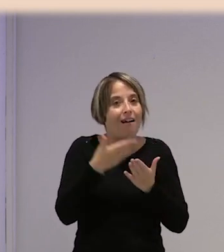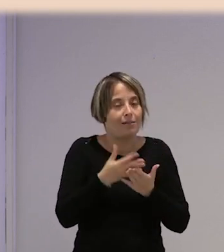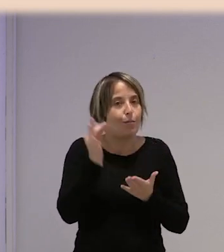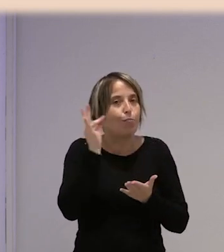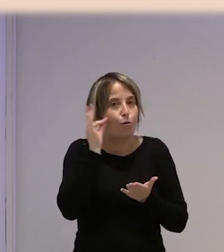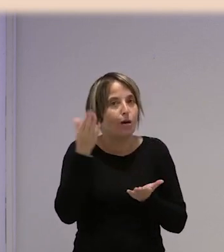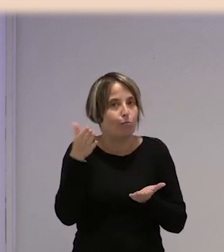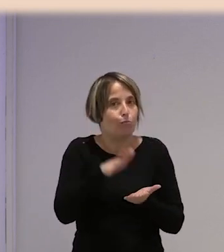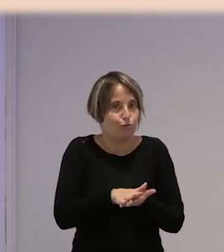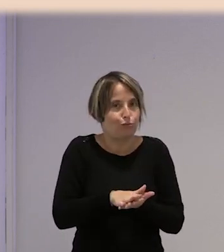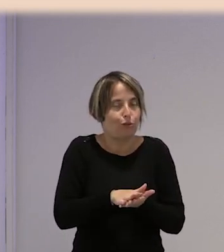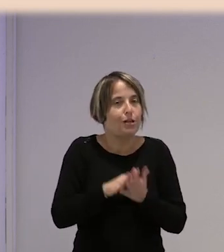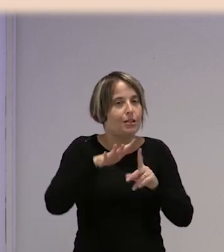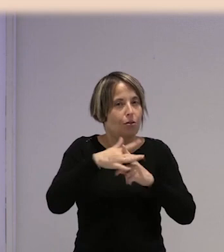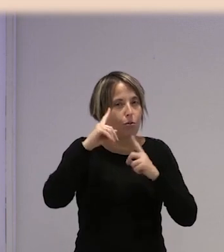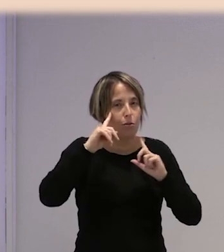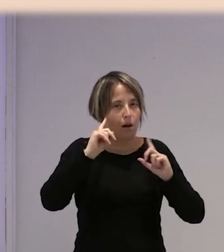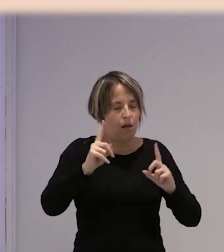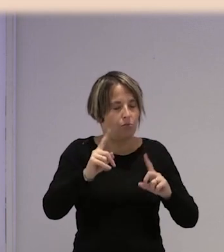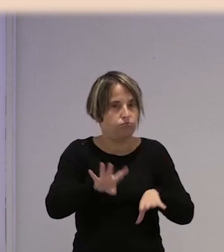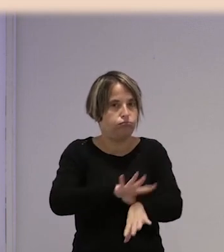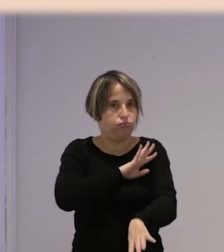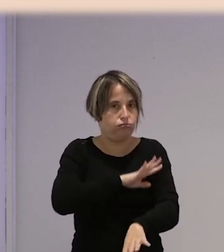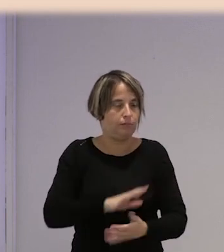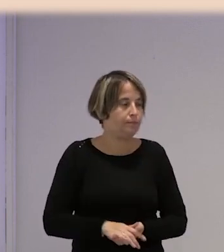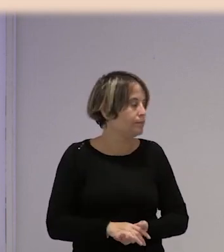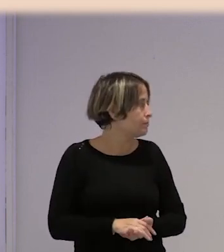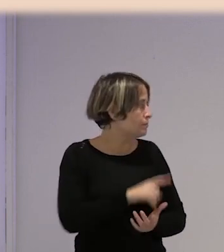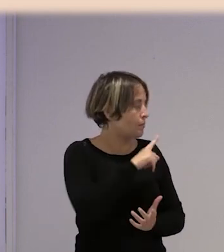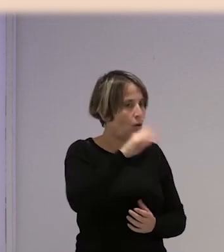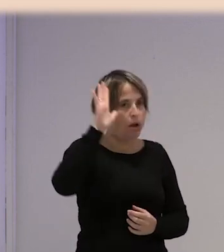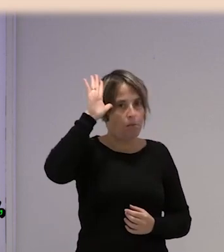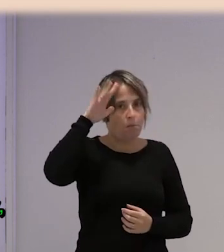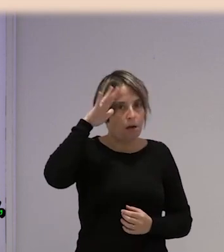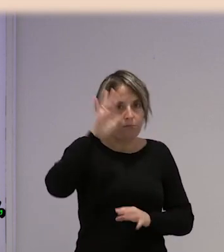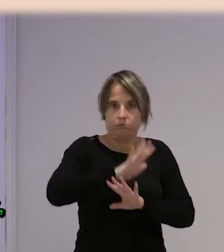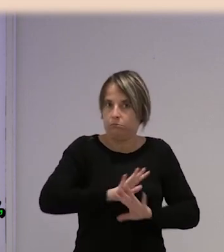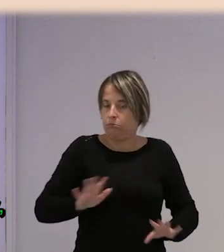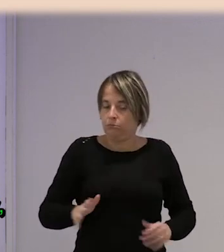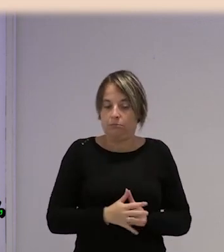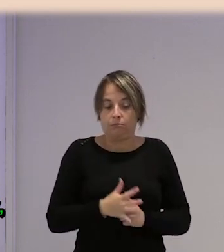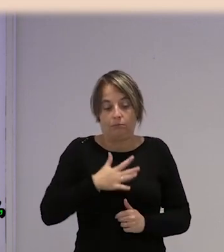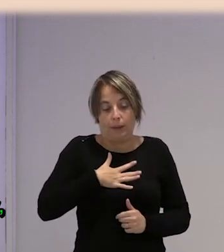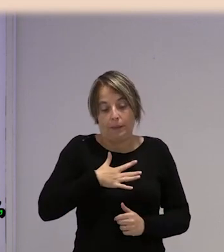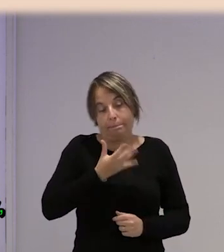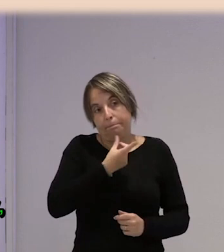casos que son realmente escalofriantes. Una auténtica barbaridad y, de hecho, me gustaría